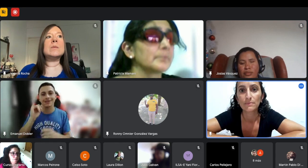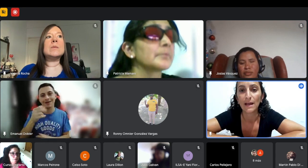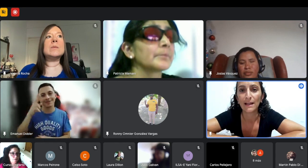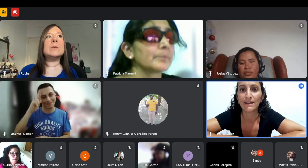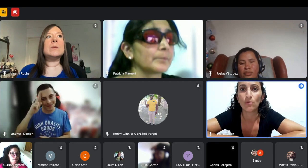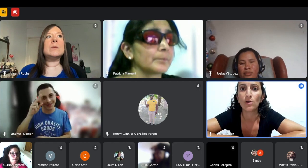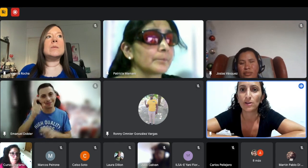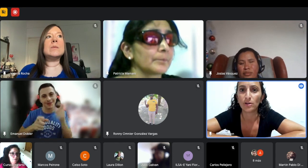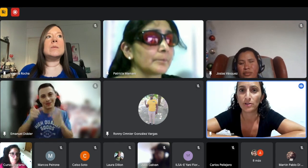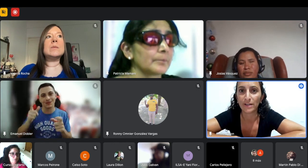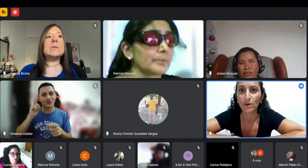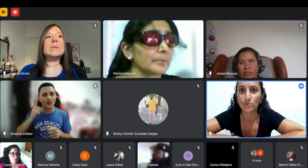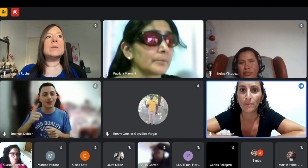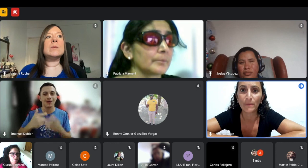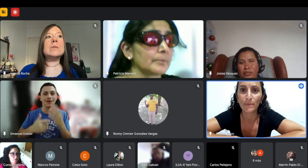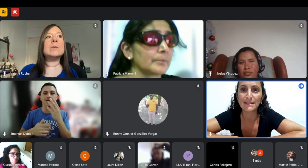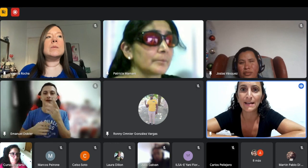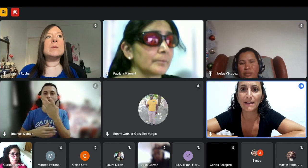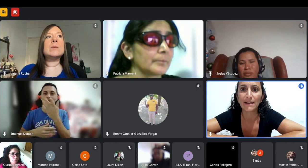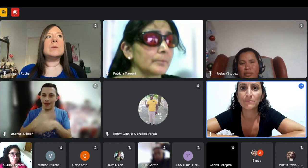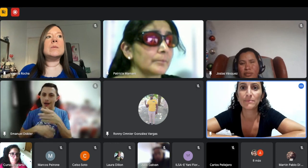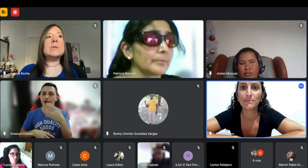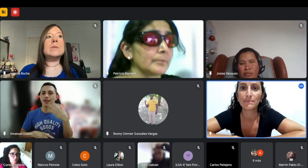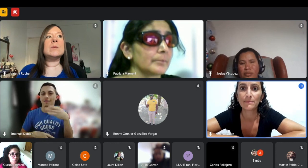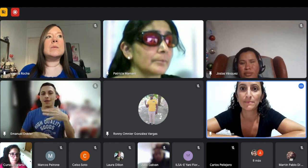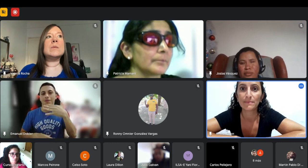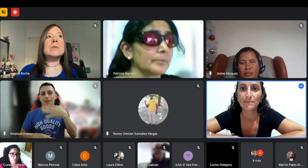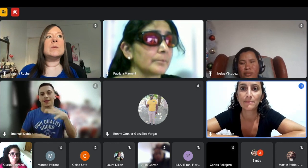él está buscando trabajo en una empresa